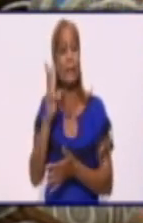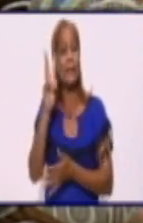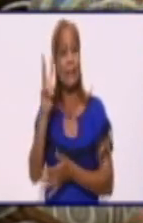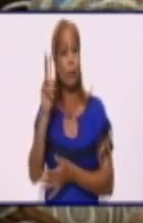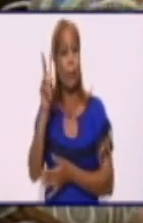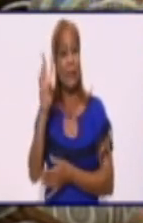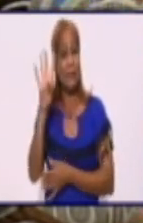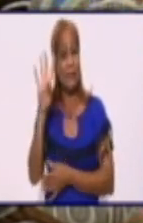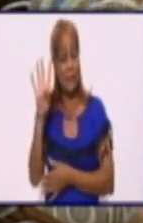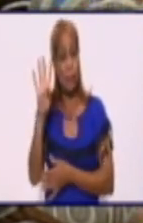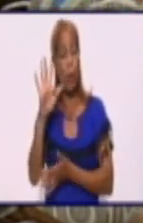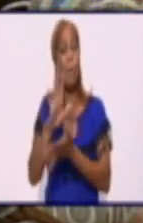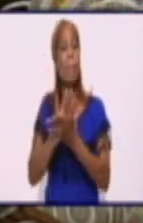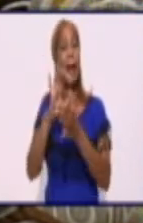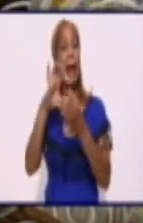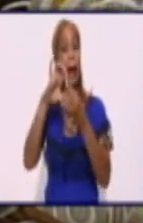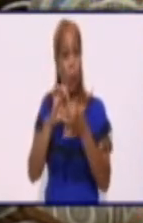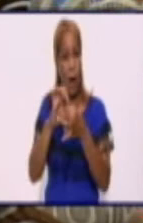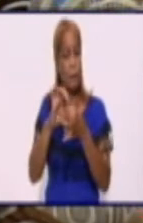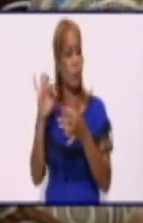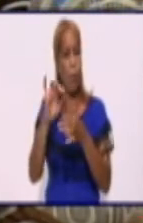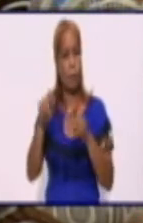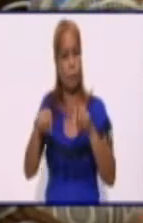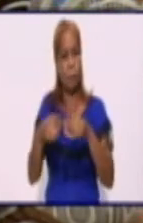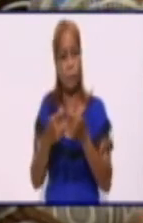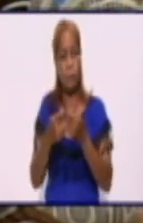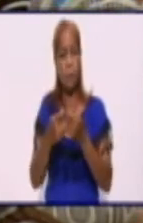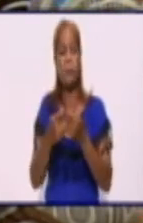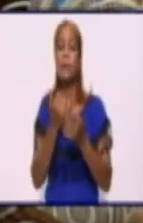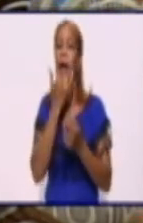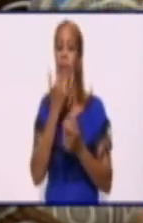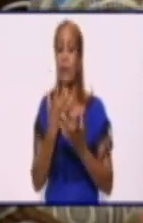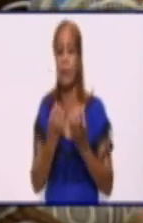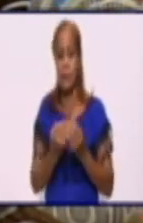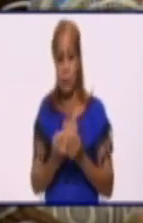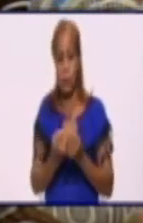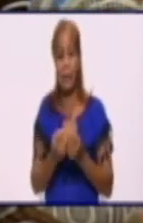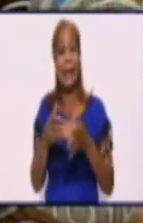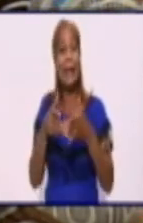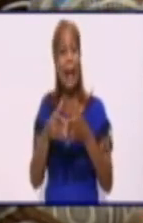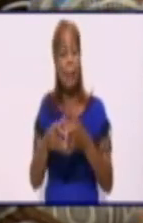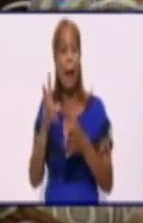retirada y en el caso específico de Grama, de 20 megawatt.